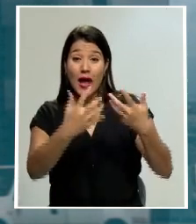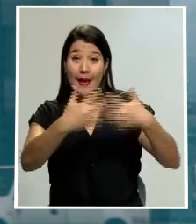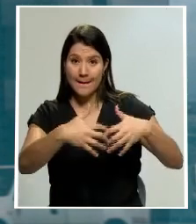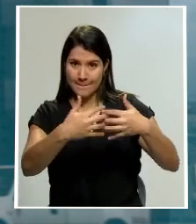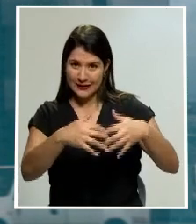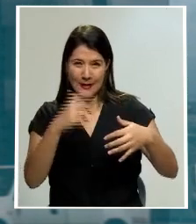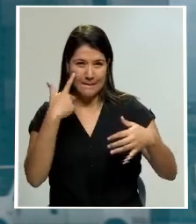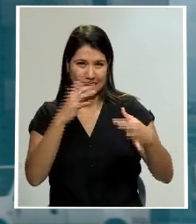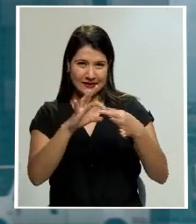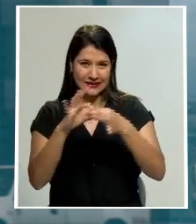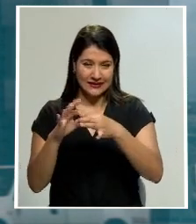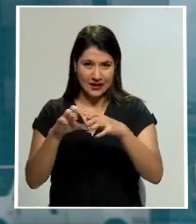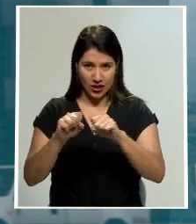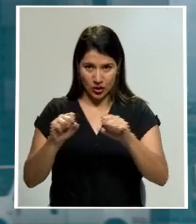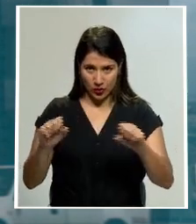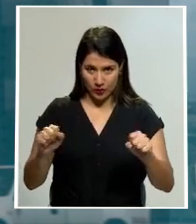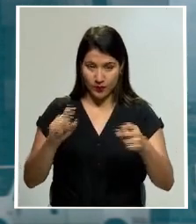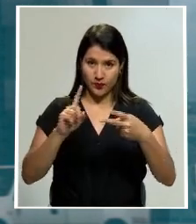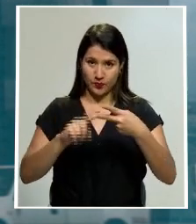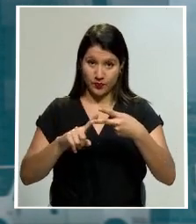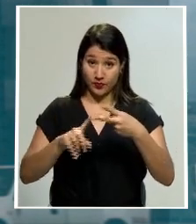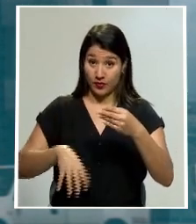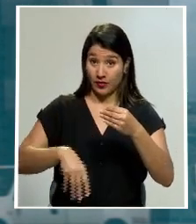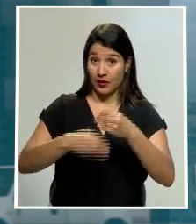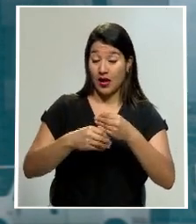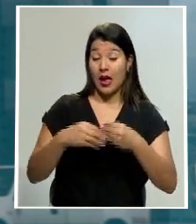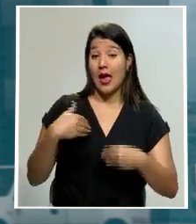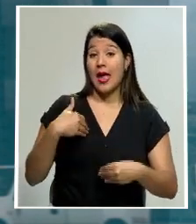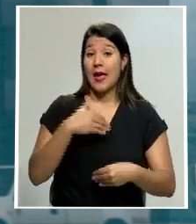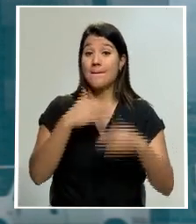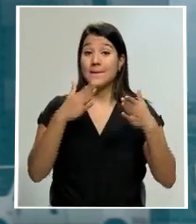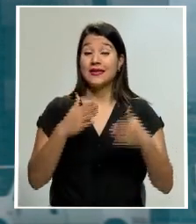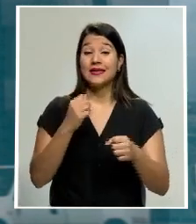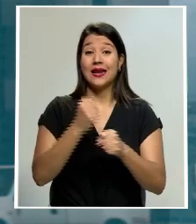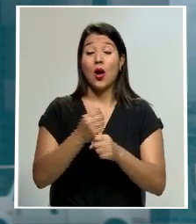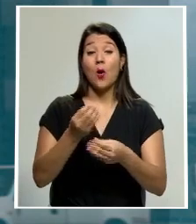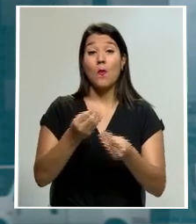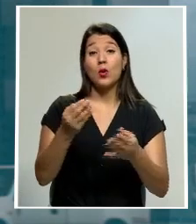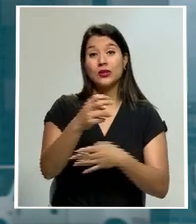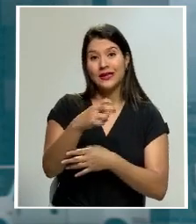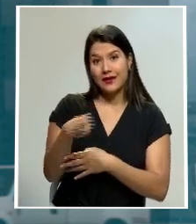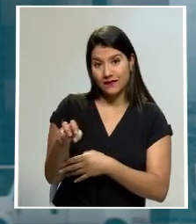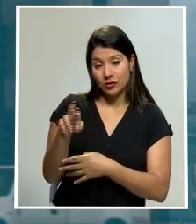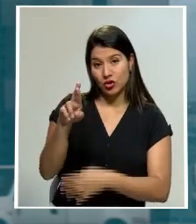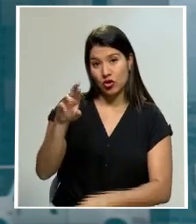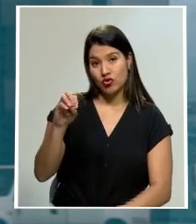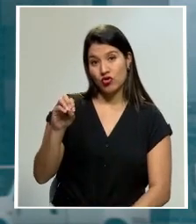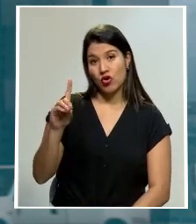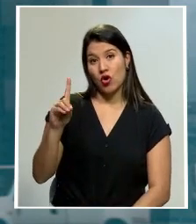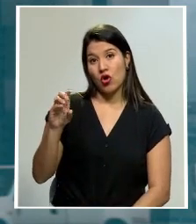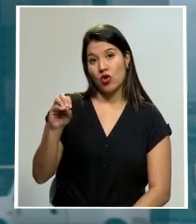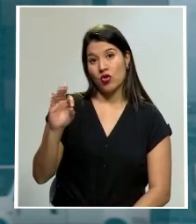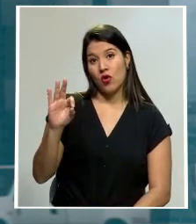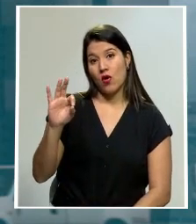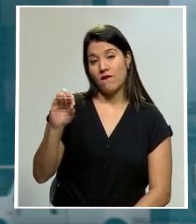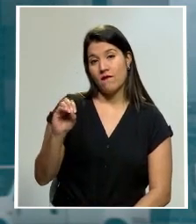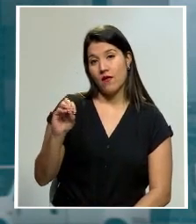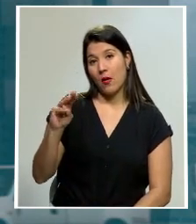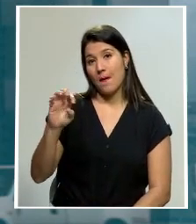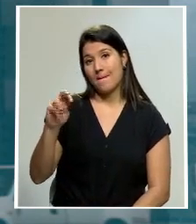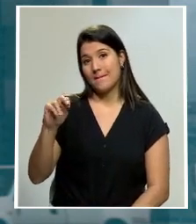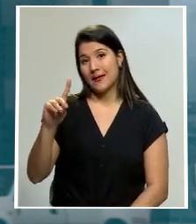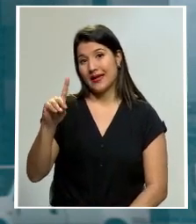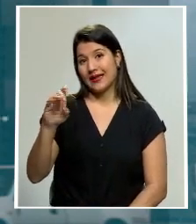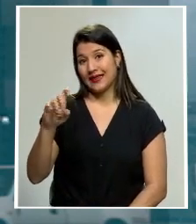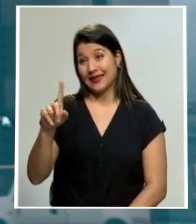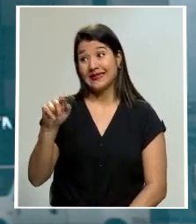corrupción. Involucrar al Ministro de Obras Públicas y Transporte, Rodolfo Méndez Mata, en la participación de la investigación en